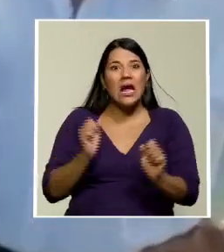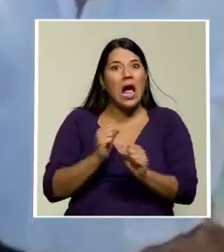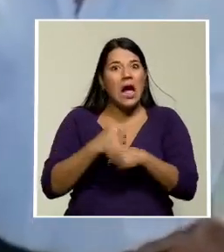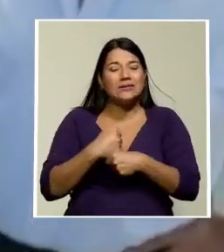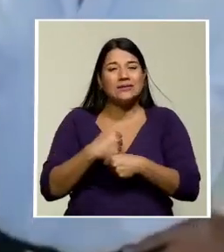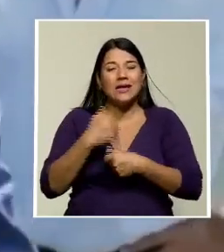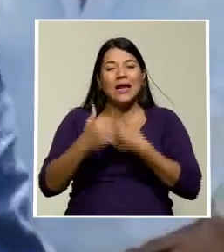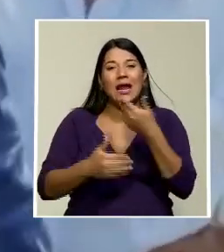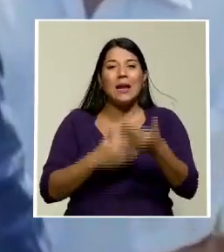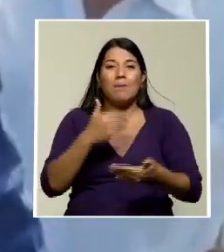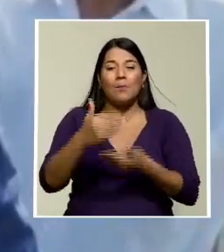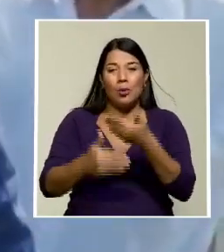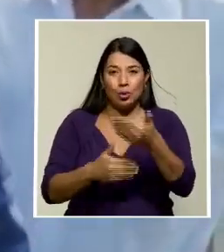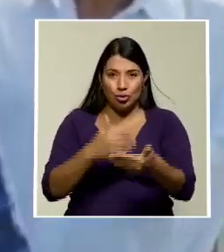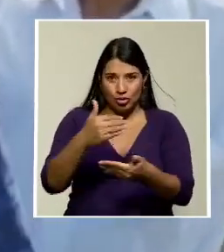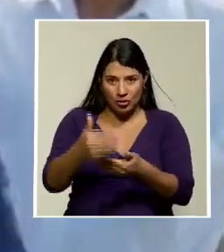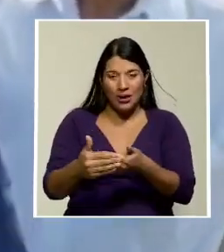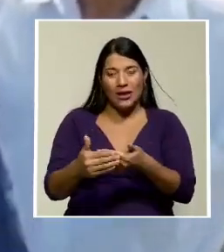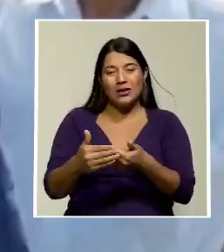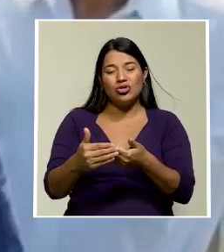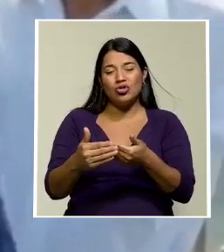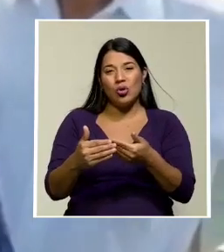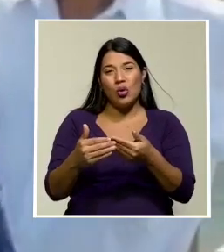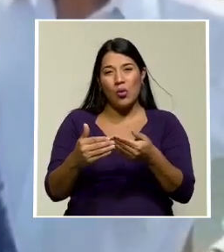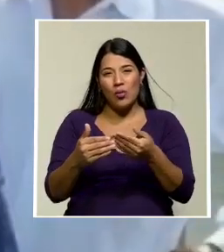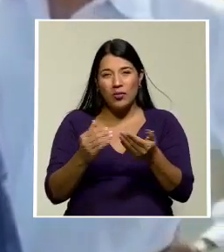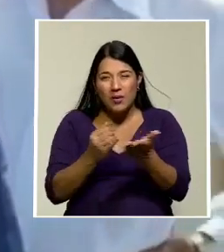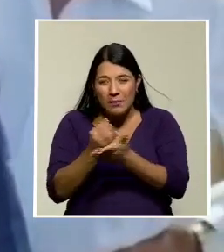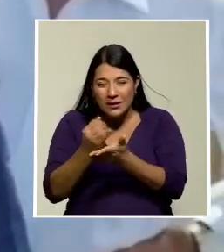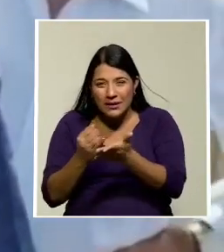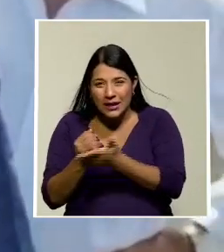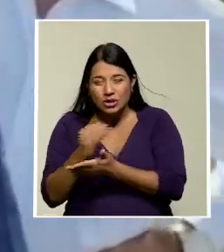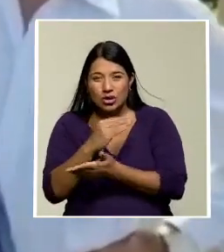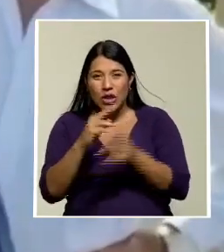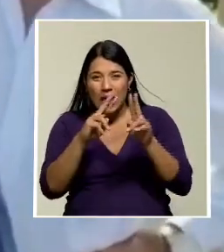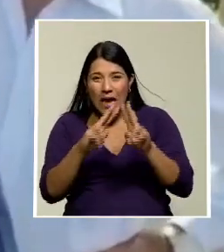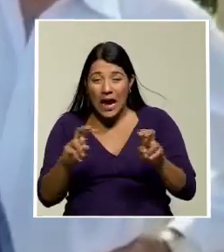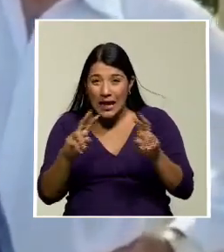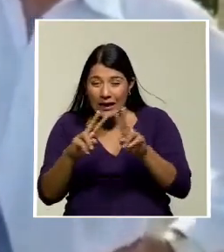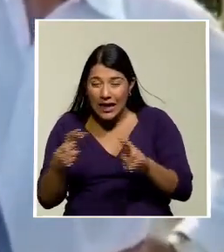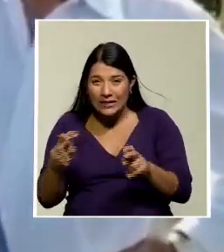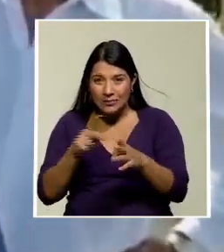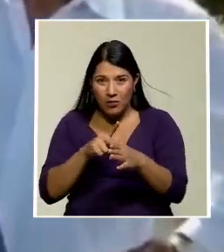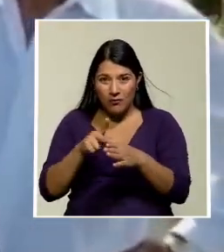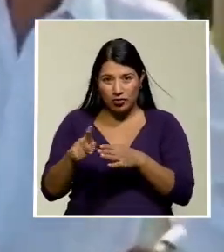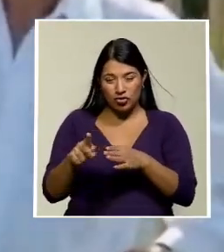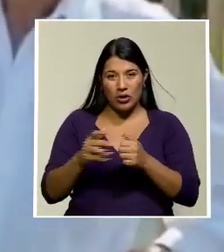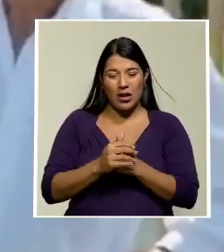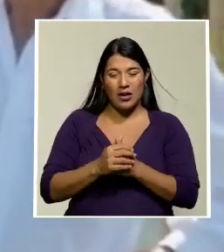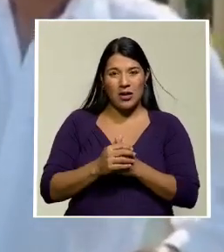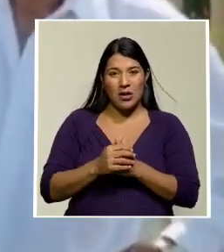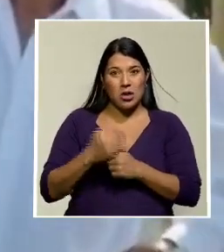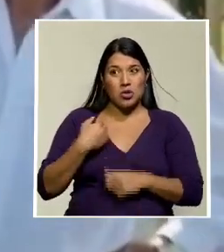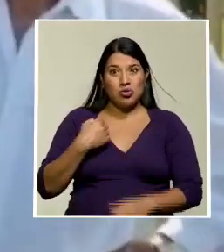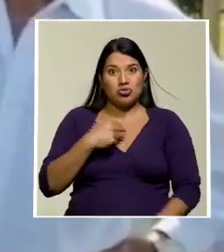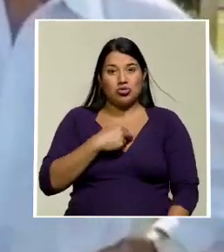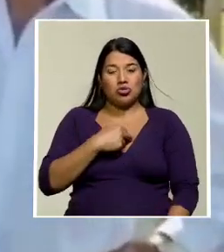proceso realmente participativo y de análisis profesional de qué fue lo que pasó